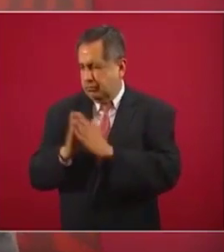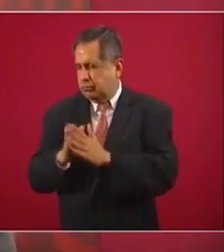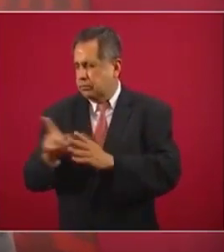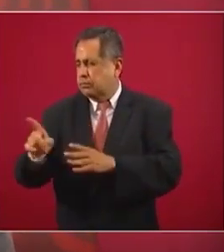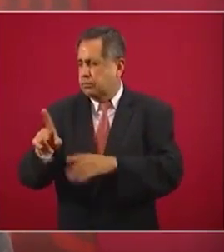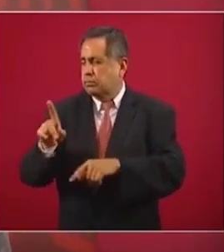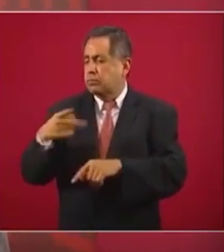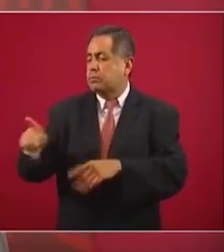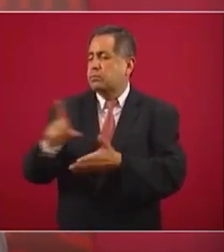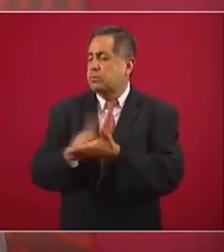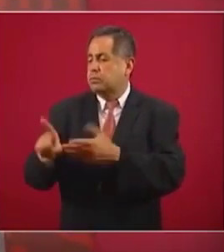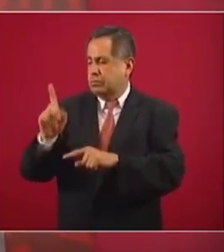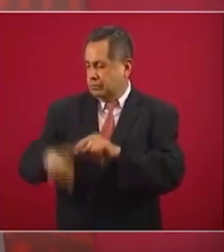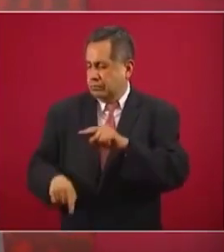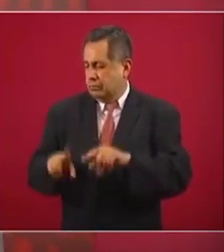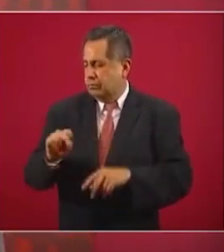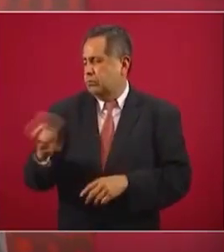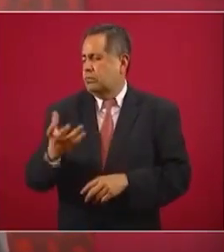aceptarlo.